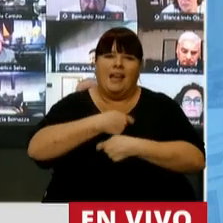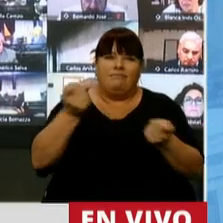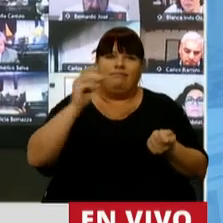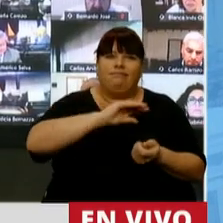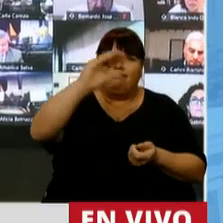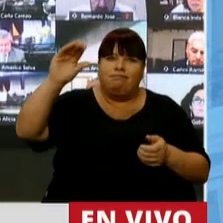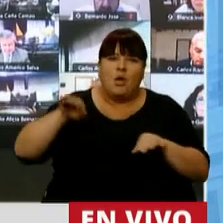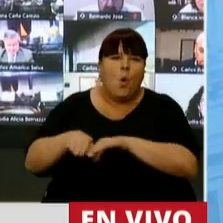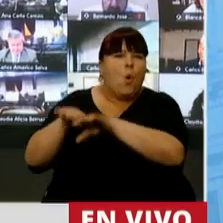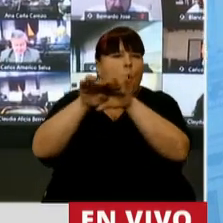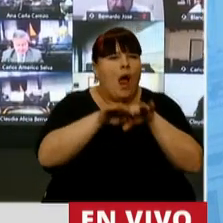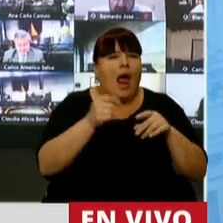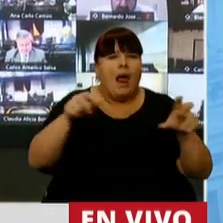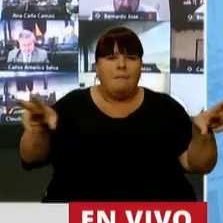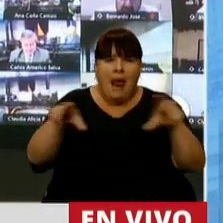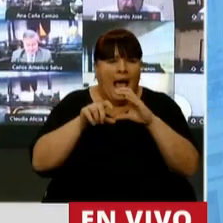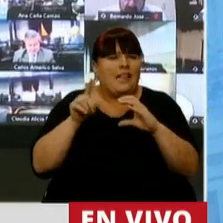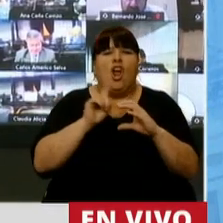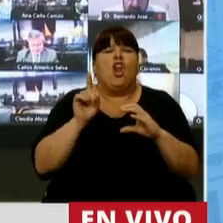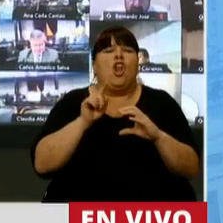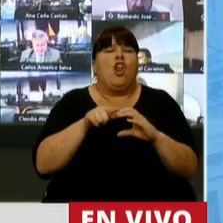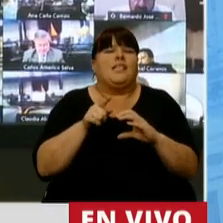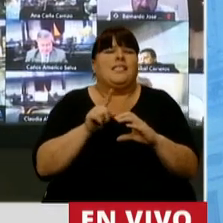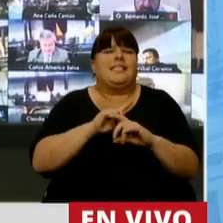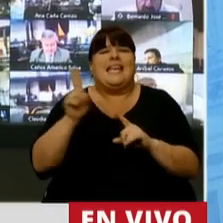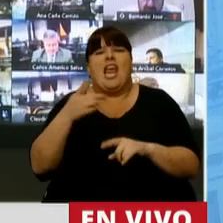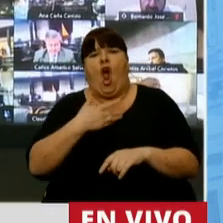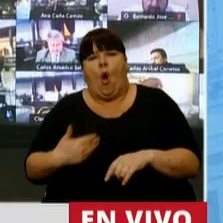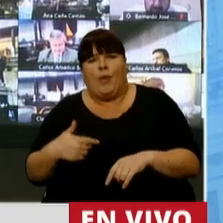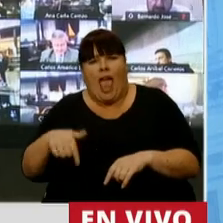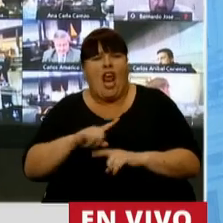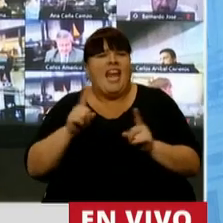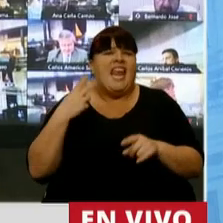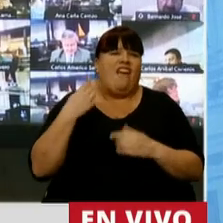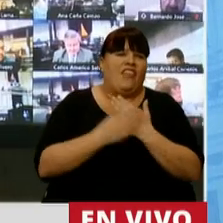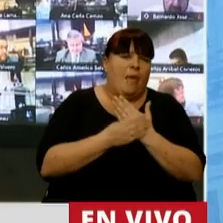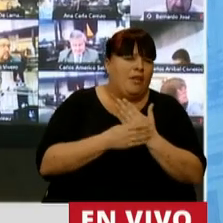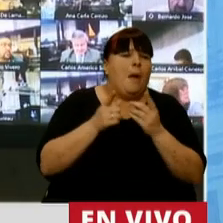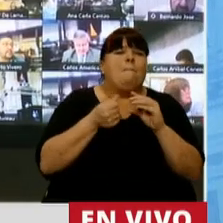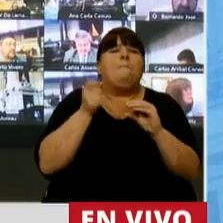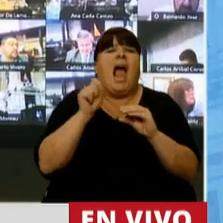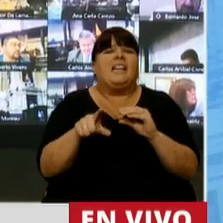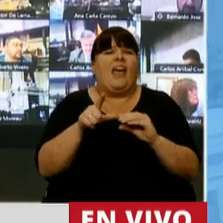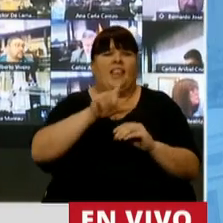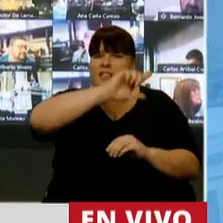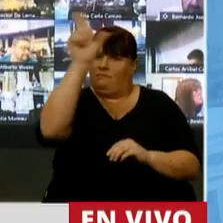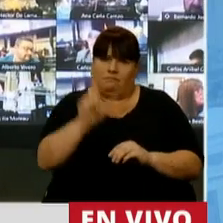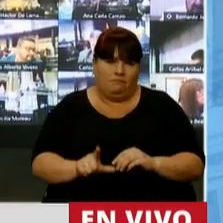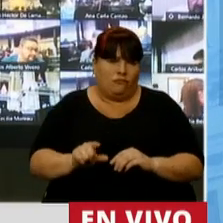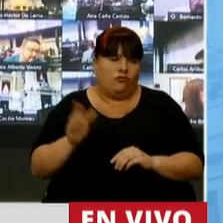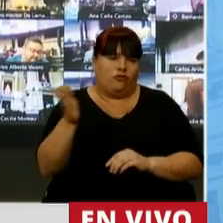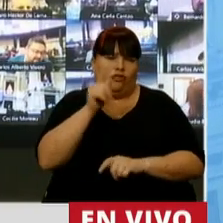más justa de esos recursos que, insisto, no son ni del gobierno de turno ni del jefe de gabinete, sino que son de todos